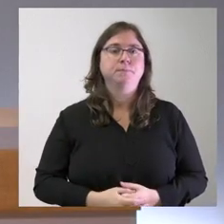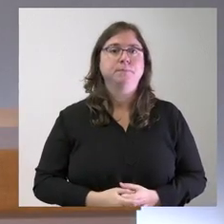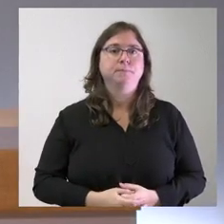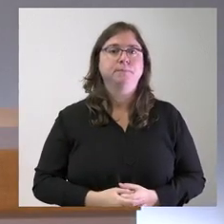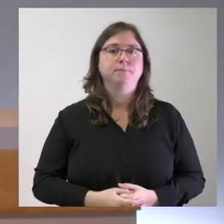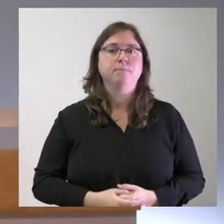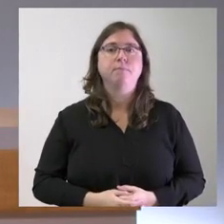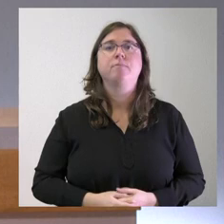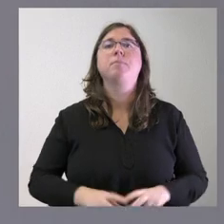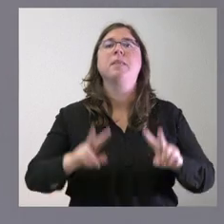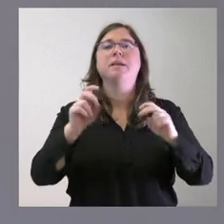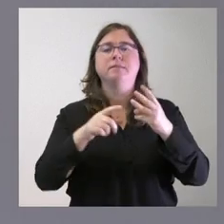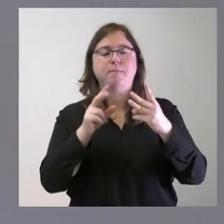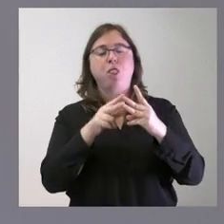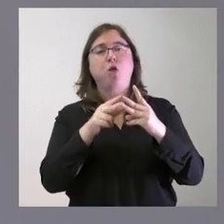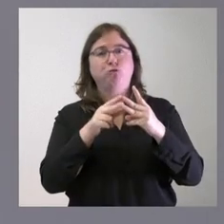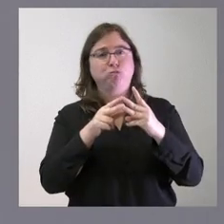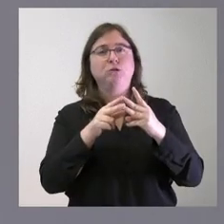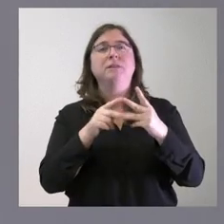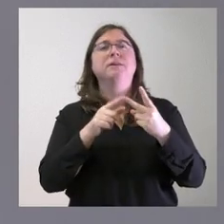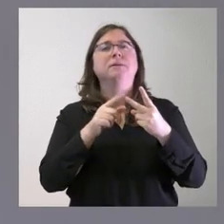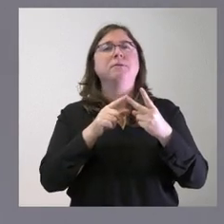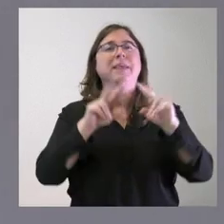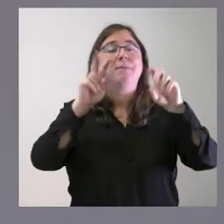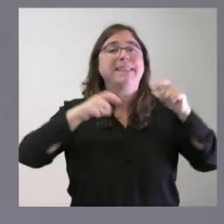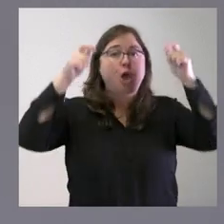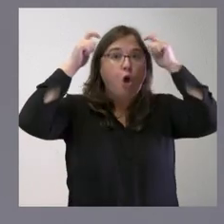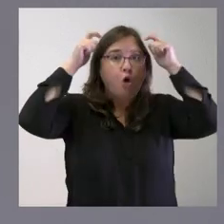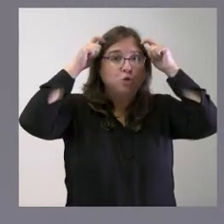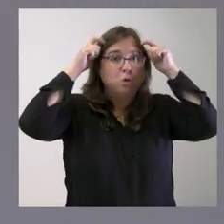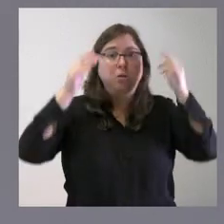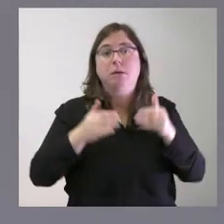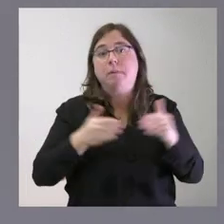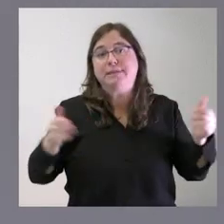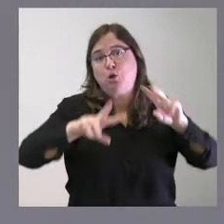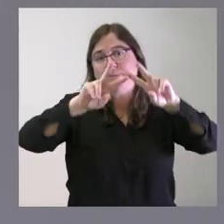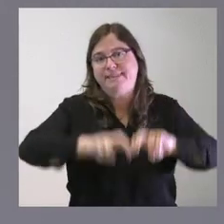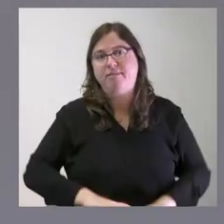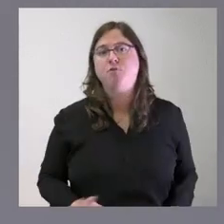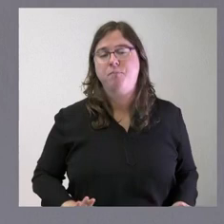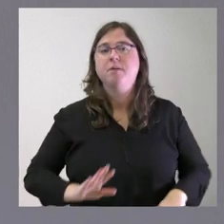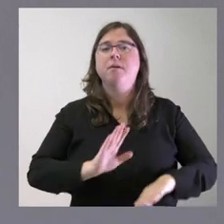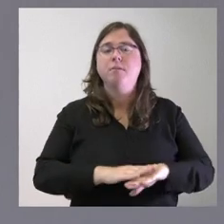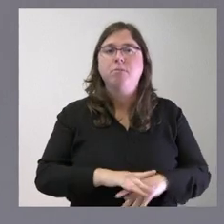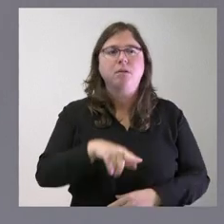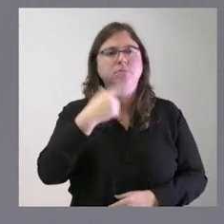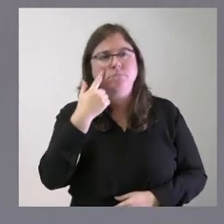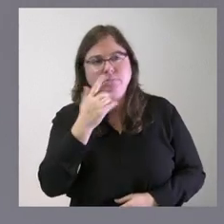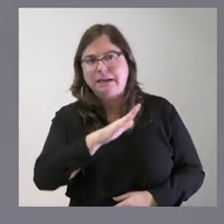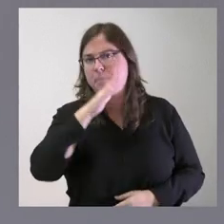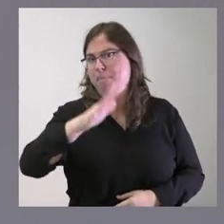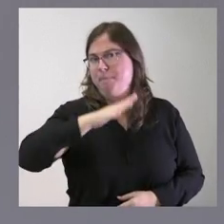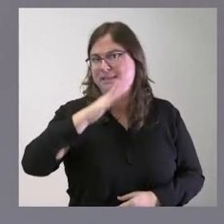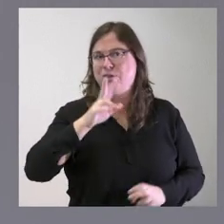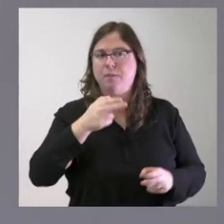en relación con los dos asuntos la investigación del oso pues se ha abierto una investigación para proceder a conocer todas las causas